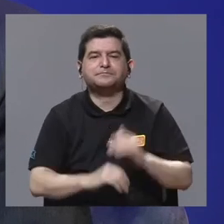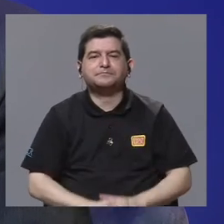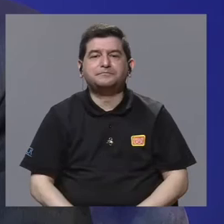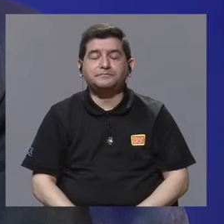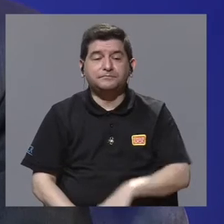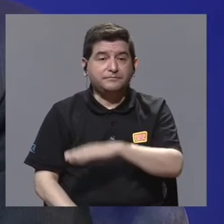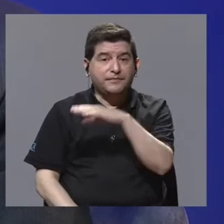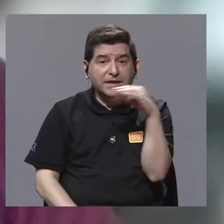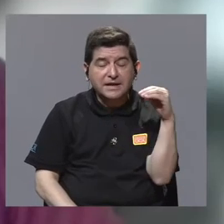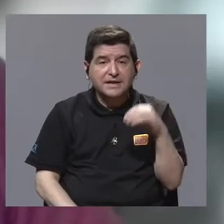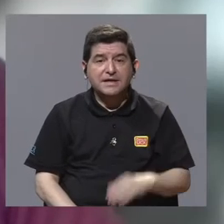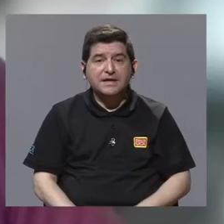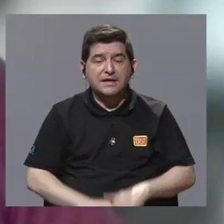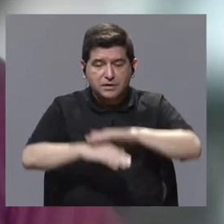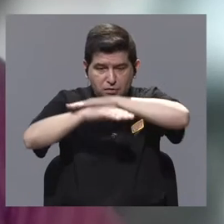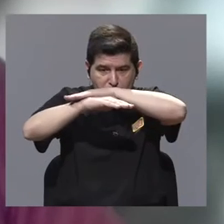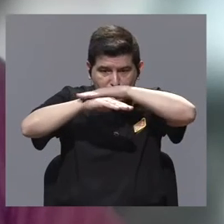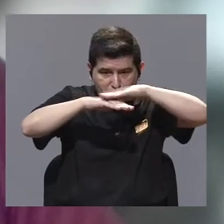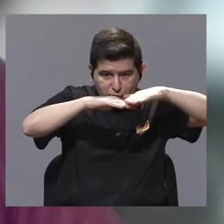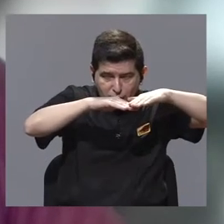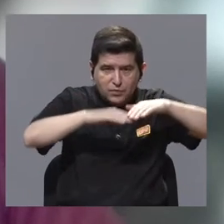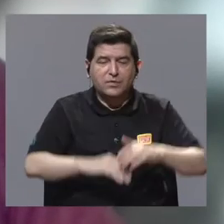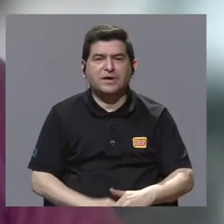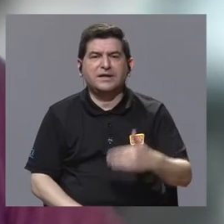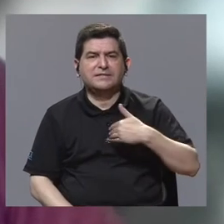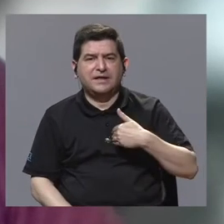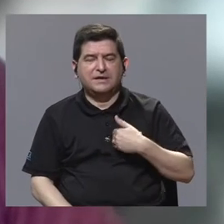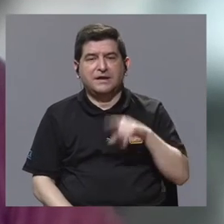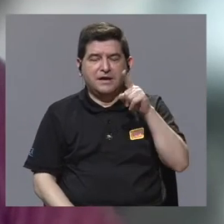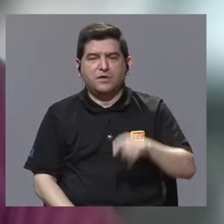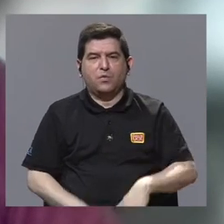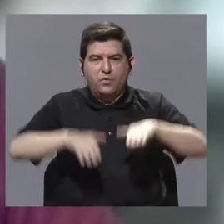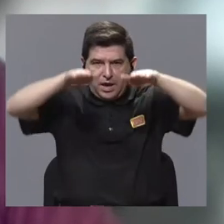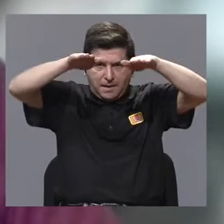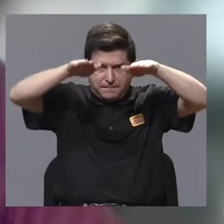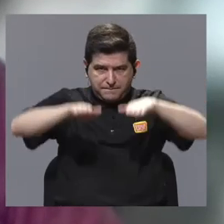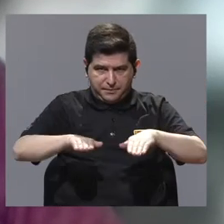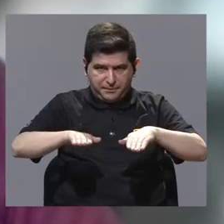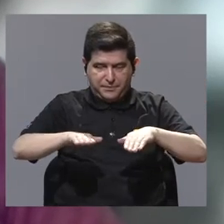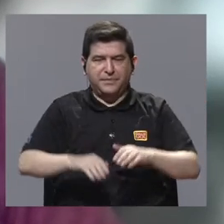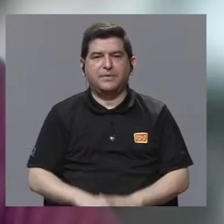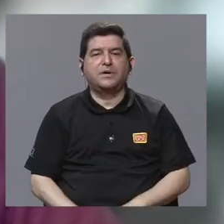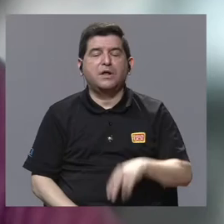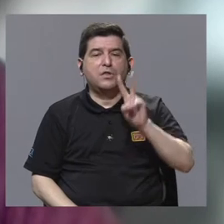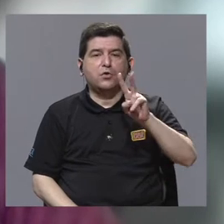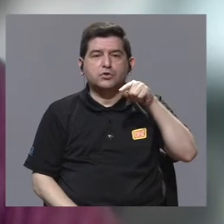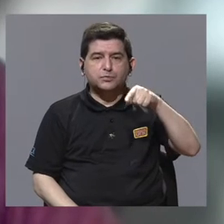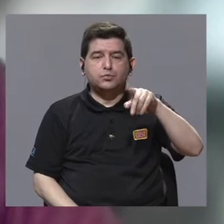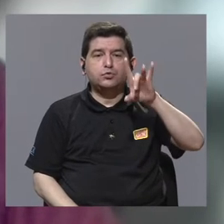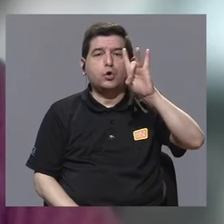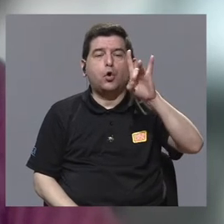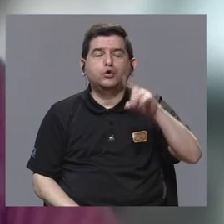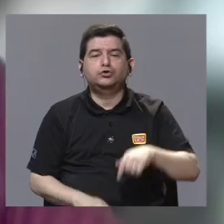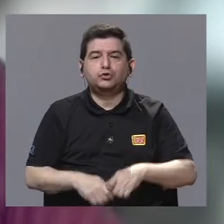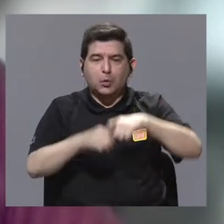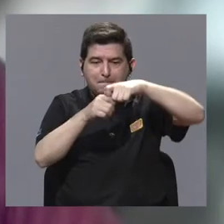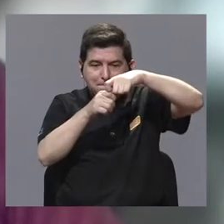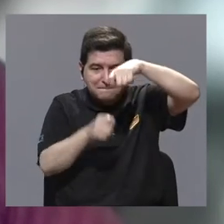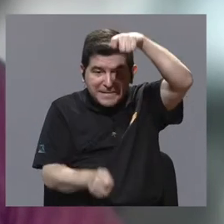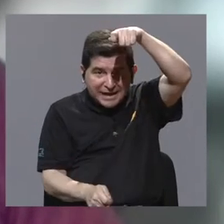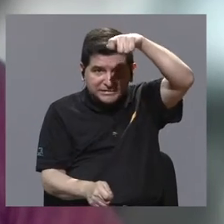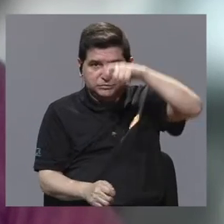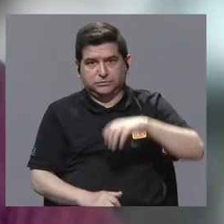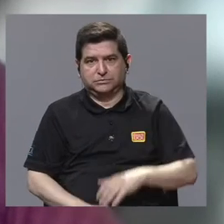sobre el ciclotrón, por decirlo así, hay una tapa, ¿verdad? Que esa tapa es de 2.8 metros de